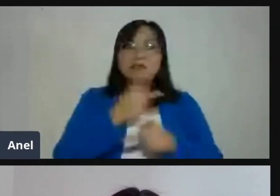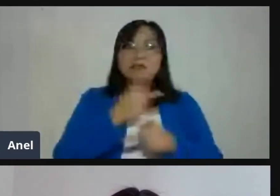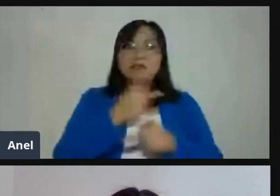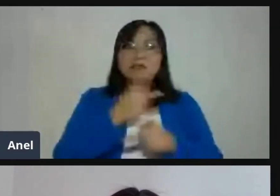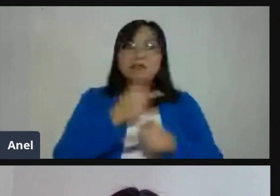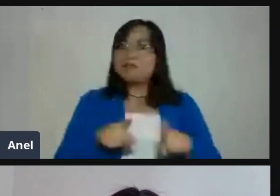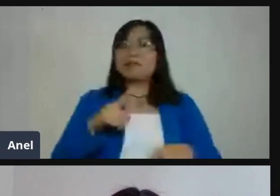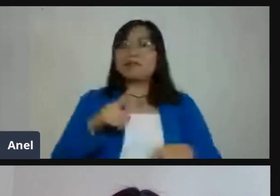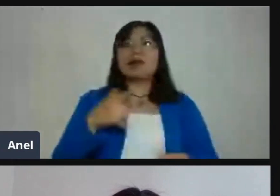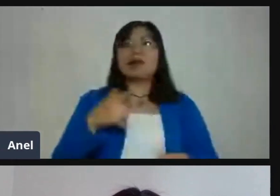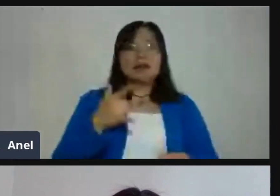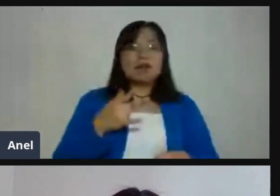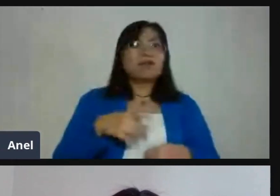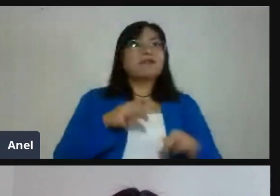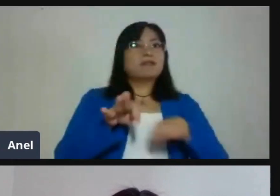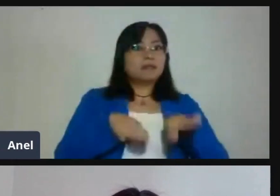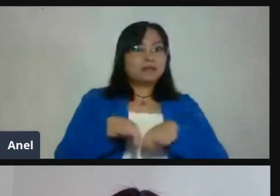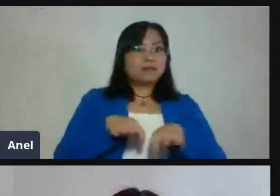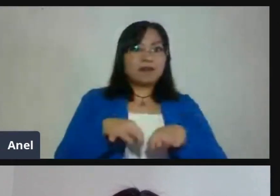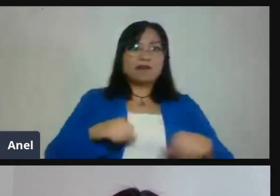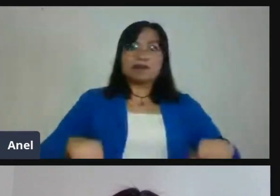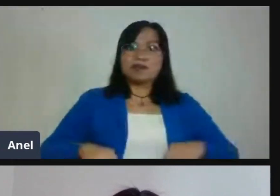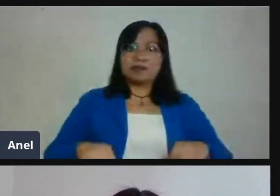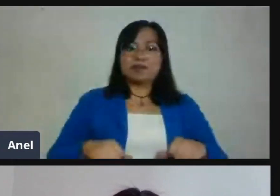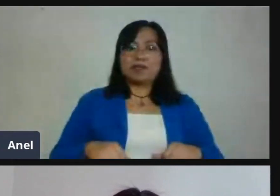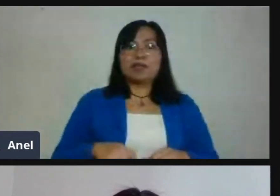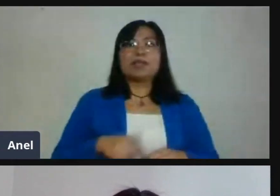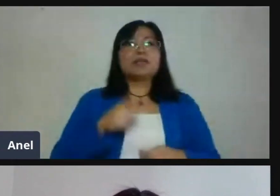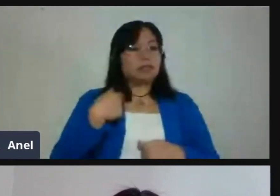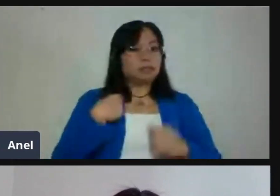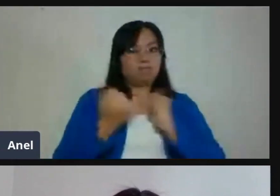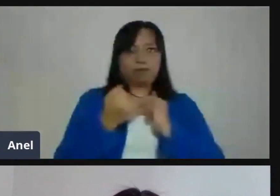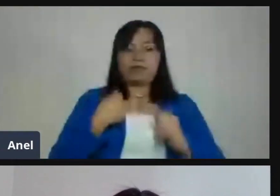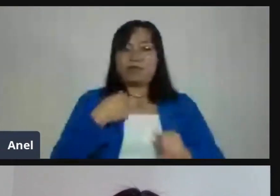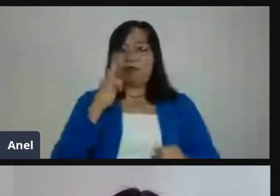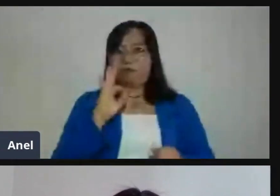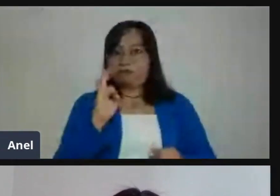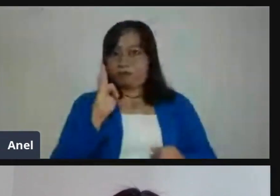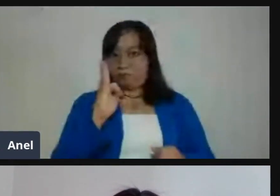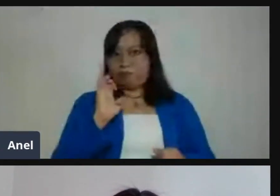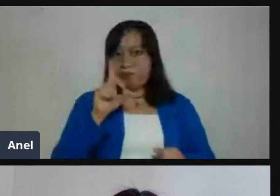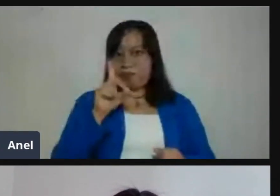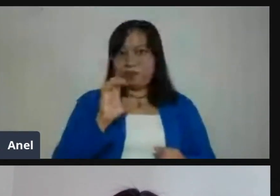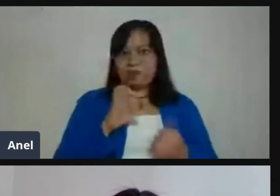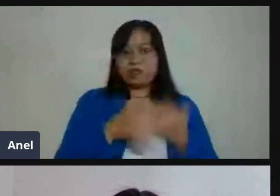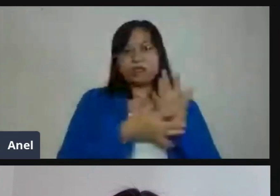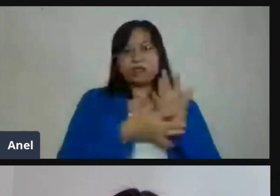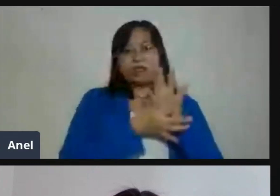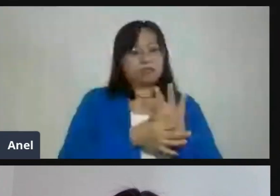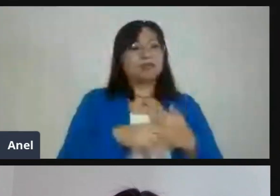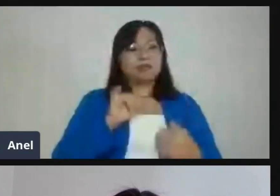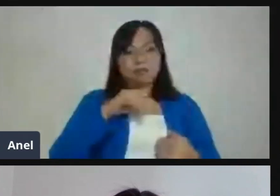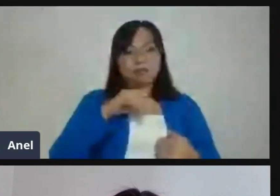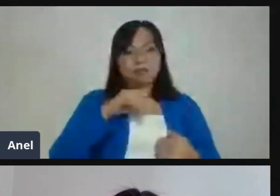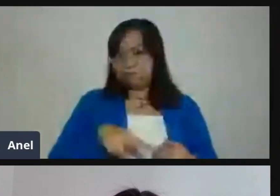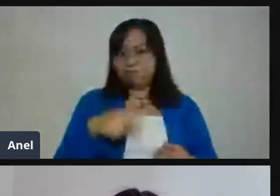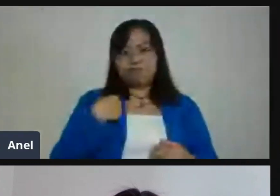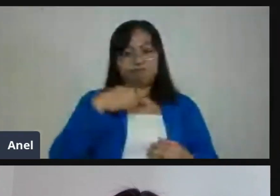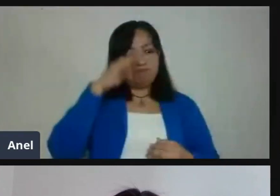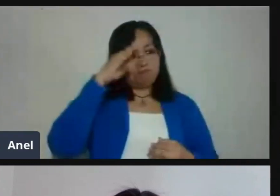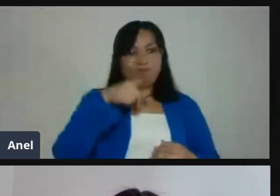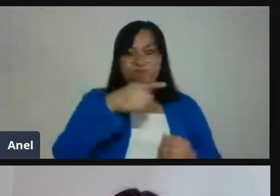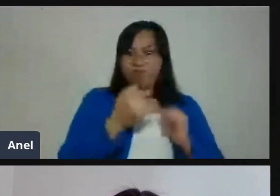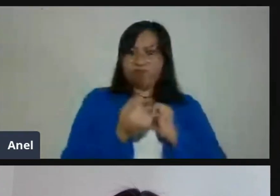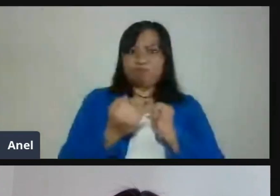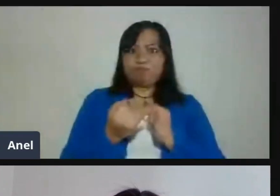en función de tu canal de comunicación, ese primer consejo que les di, tú vas a recibir inmediatamente esa retroalimentación del